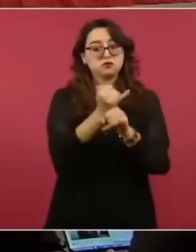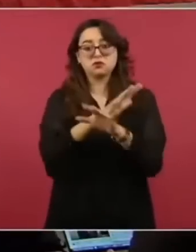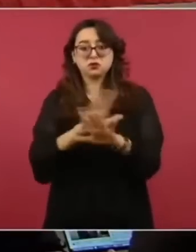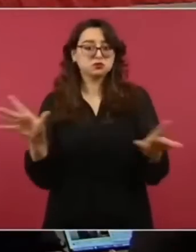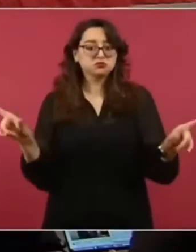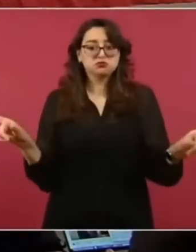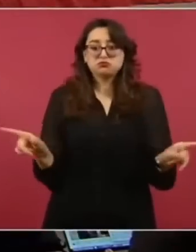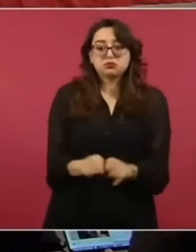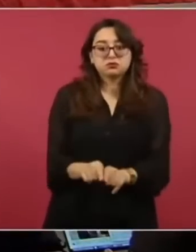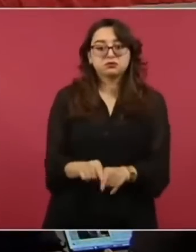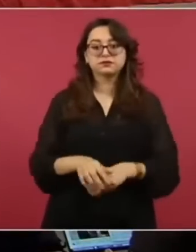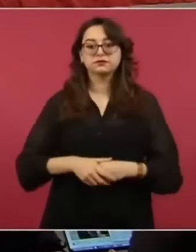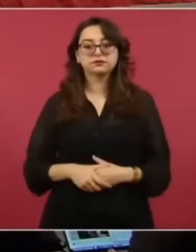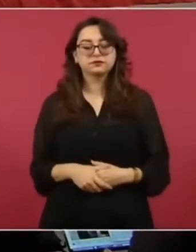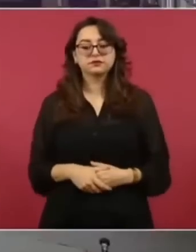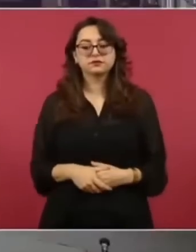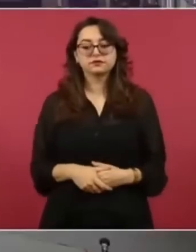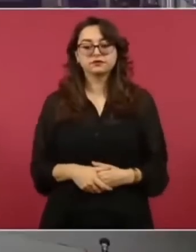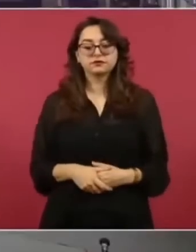presidente gracias gracias gracias gracias gracias gracias gracias